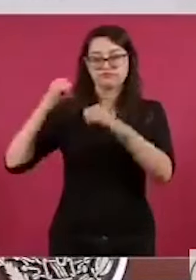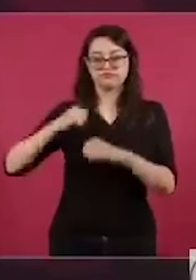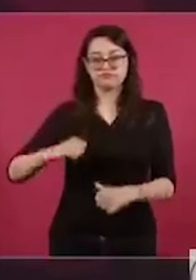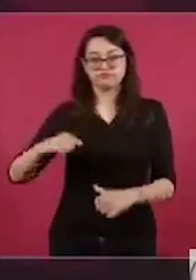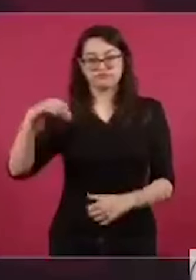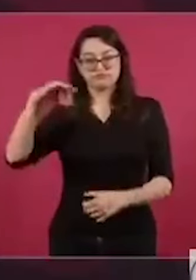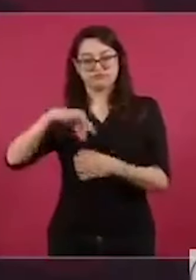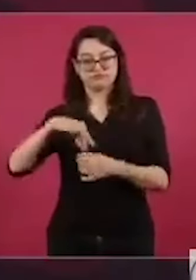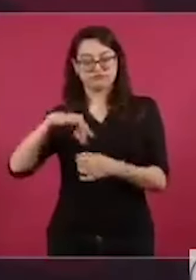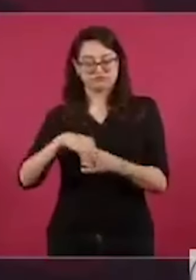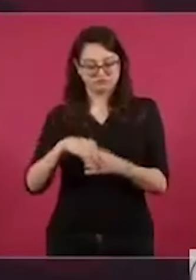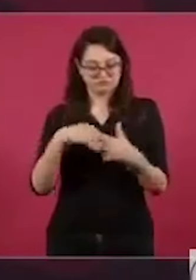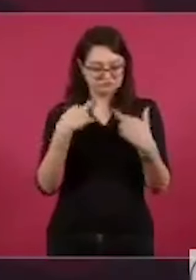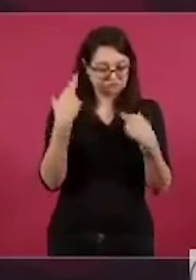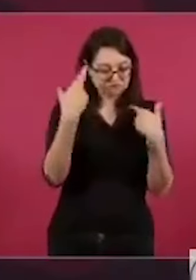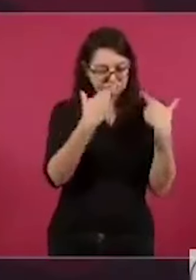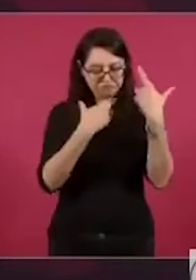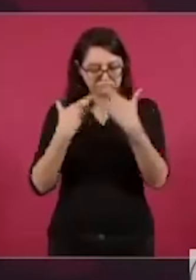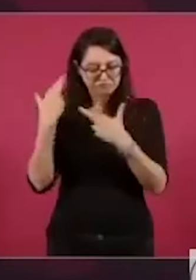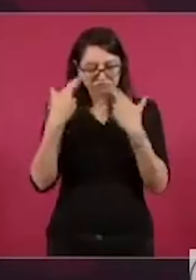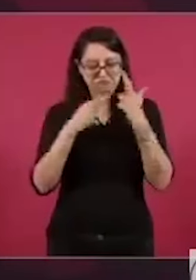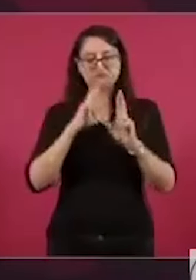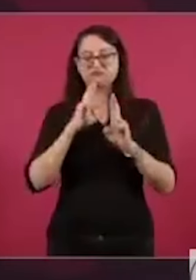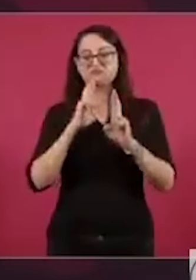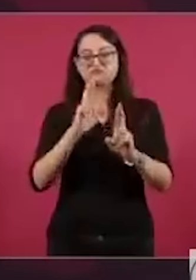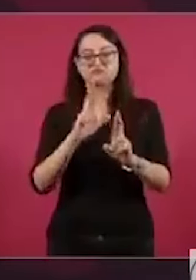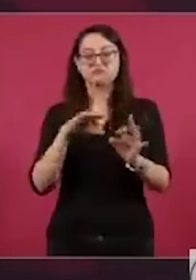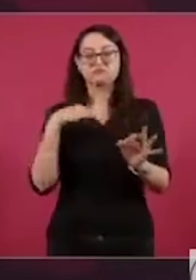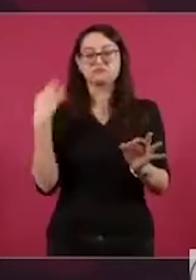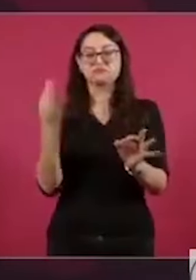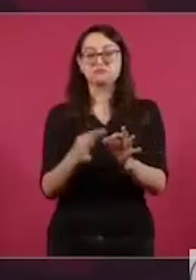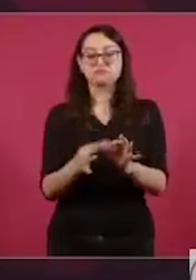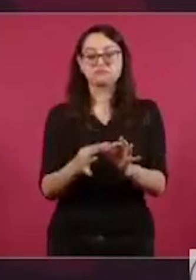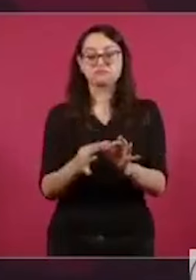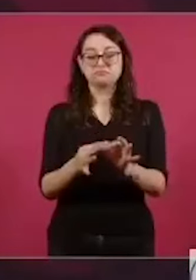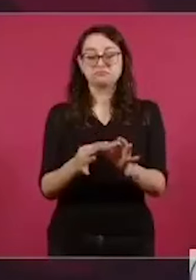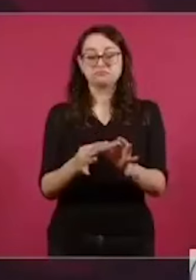nacionales.